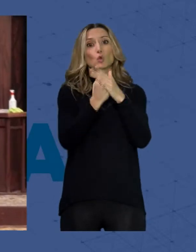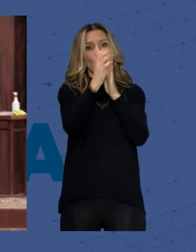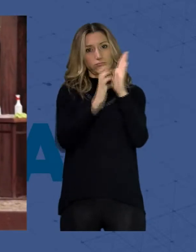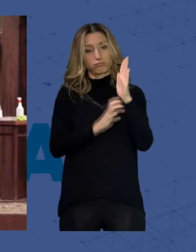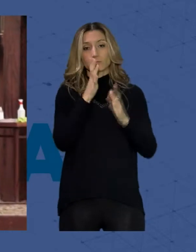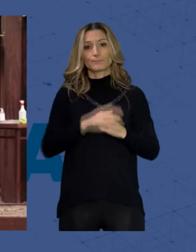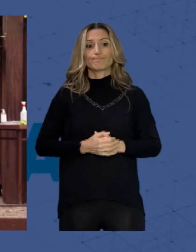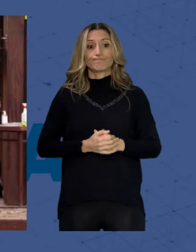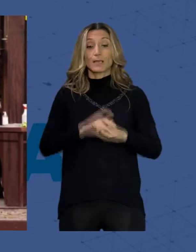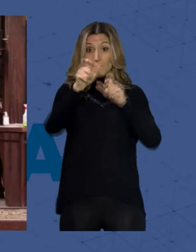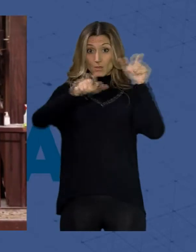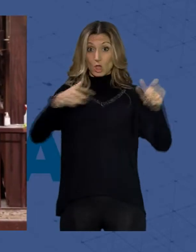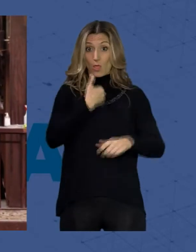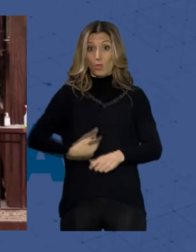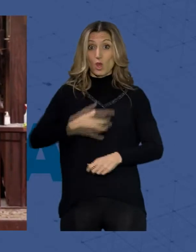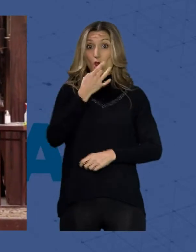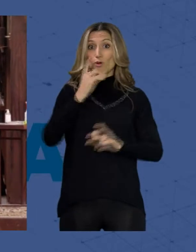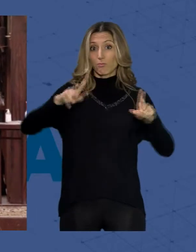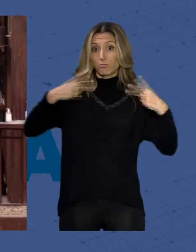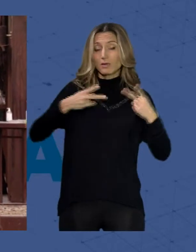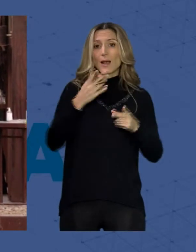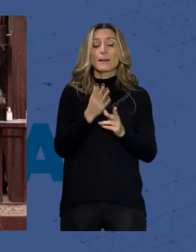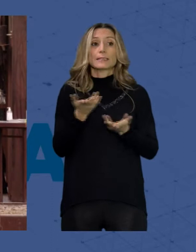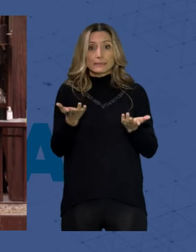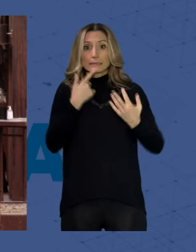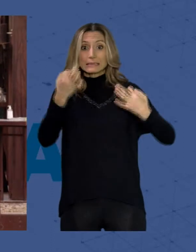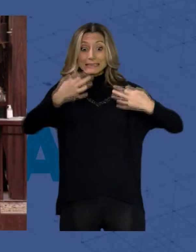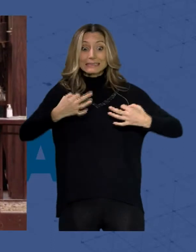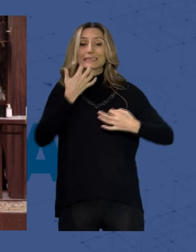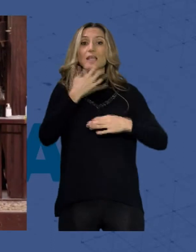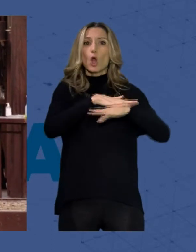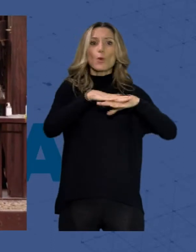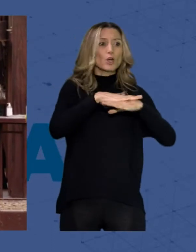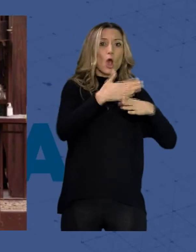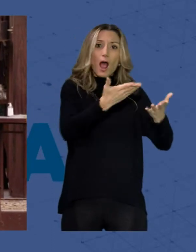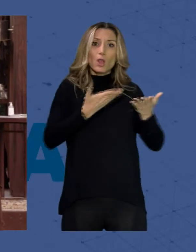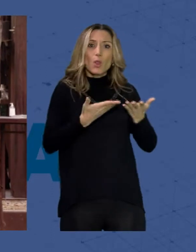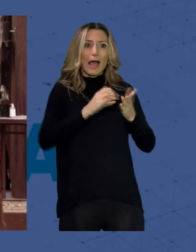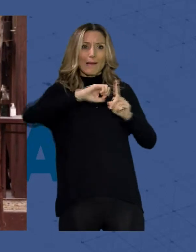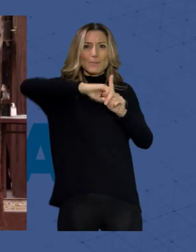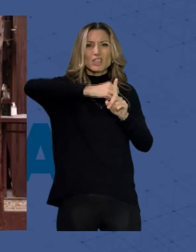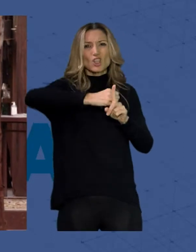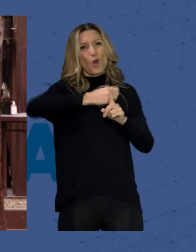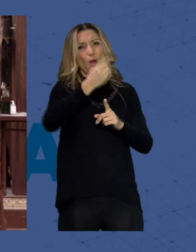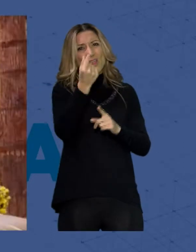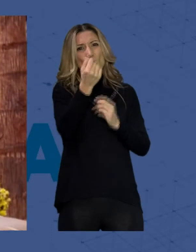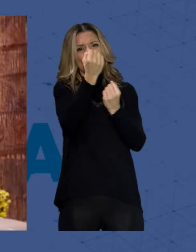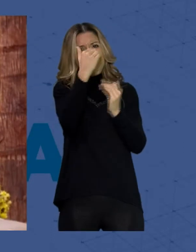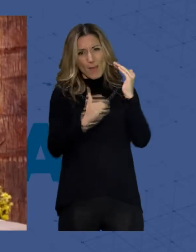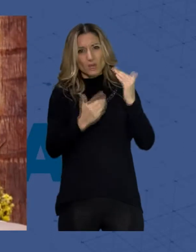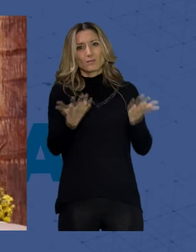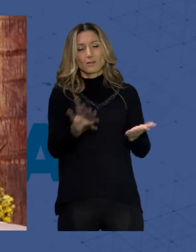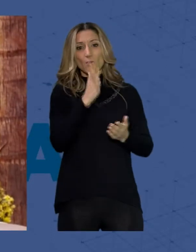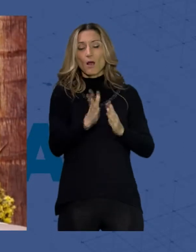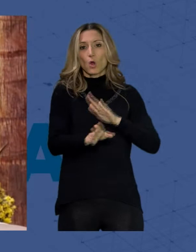hosteleros aseguran que si desde el Ejecutivo Central no reducen la presión fiscal a la hostelería, será imposible poder